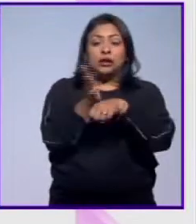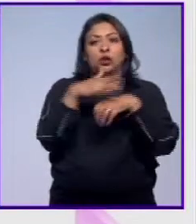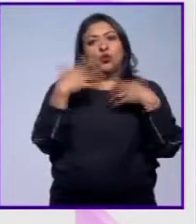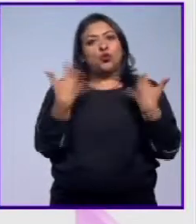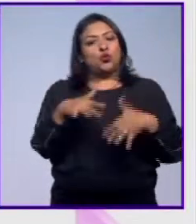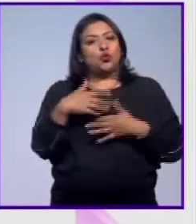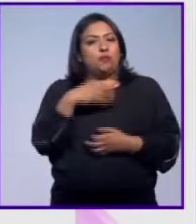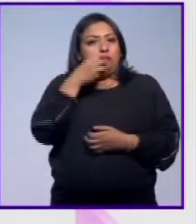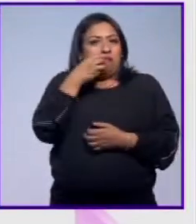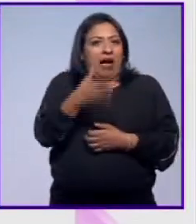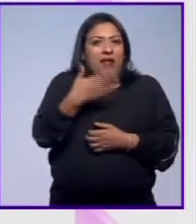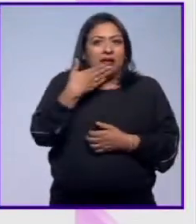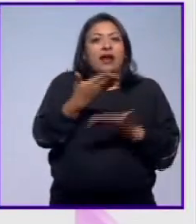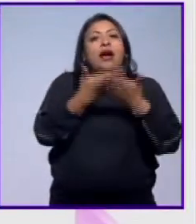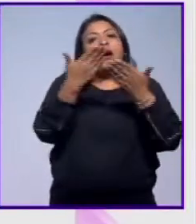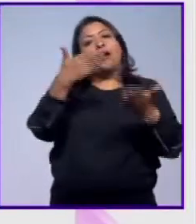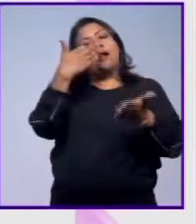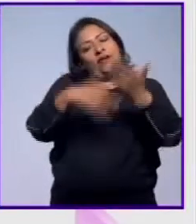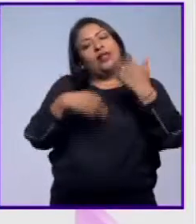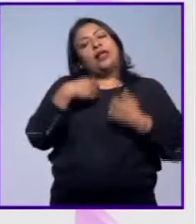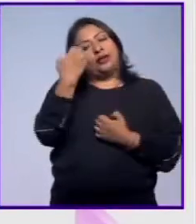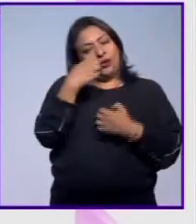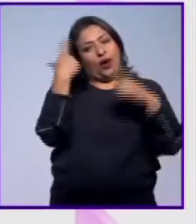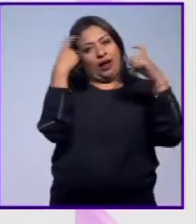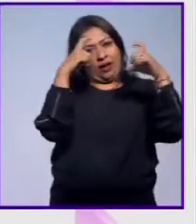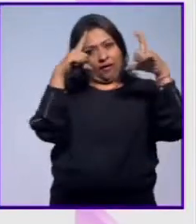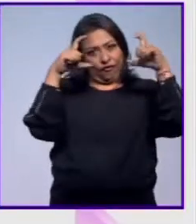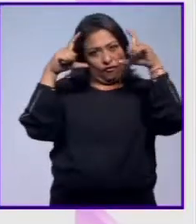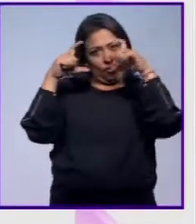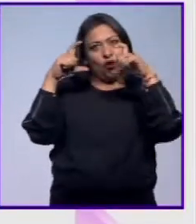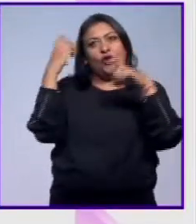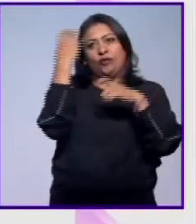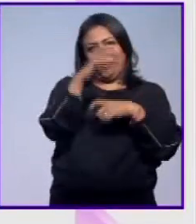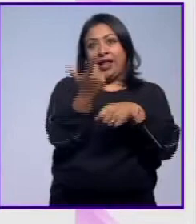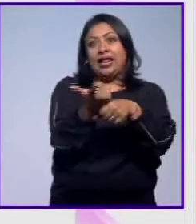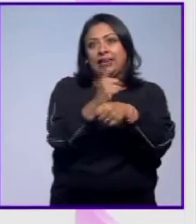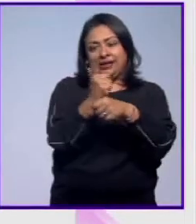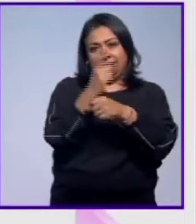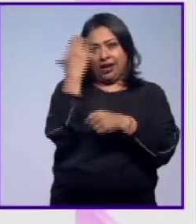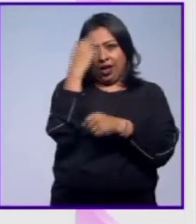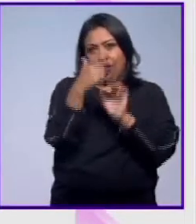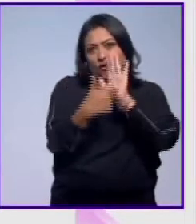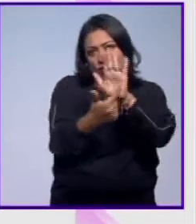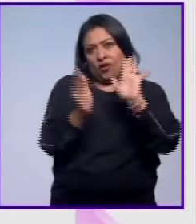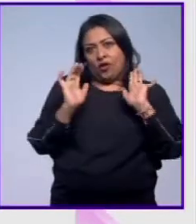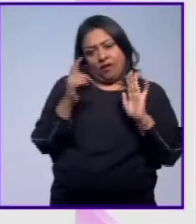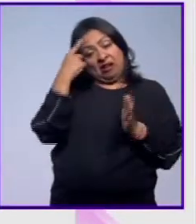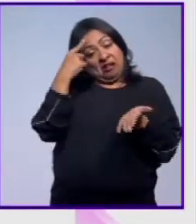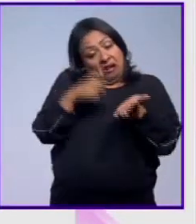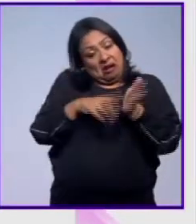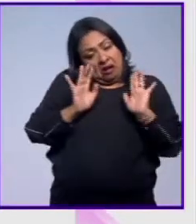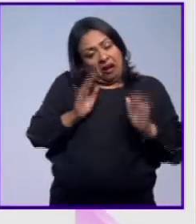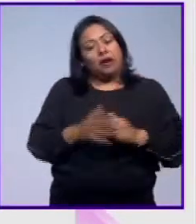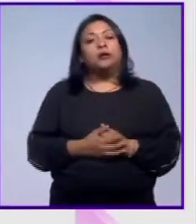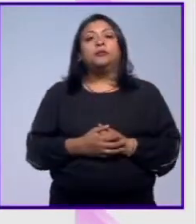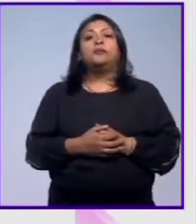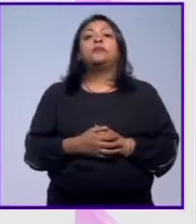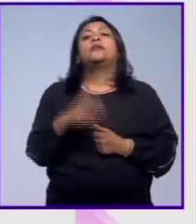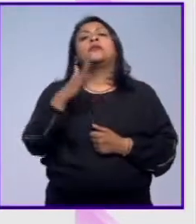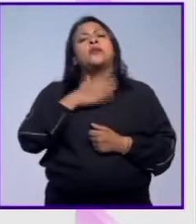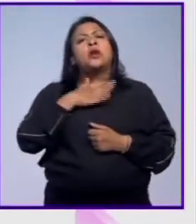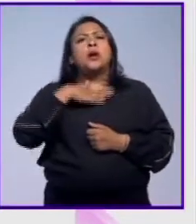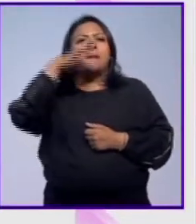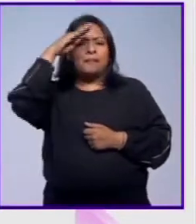me parece excelente. Ahora falta la escuela de fotografía, la licenciatura en fotografía, creo yo. Yo les diría que